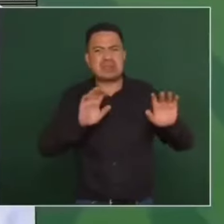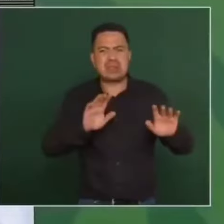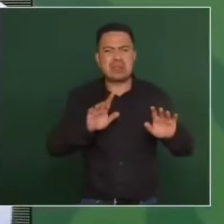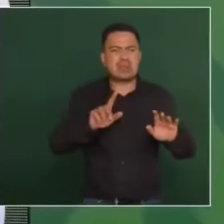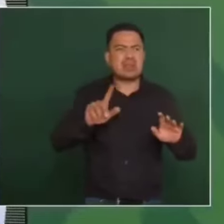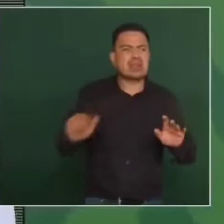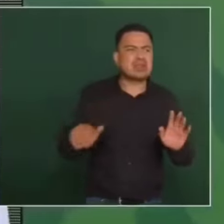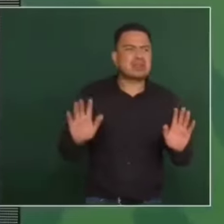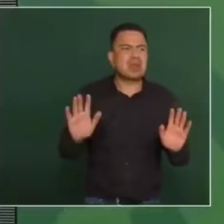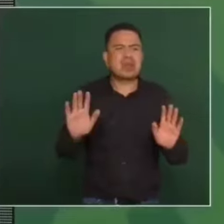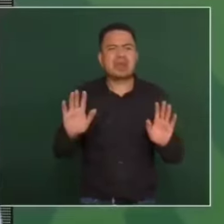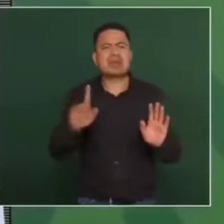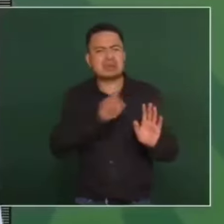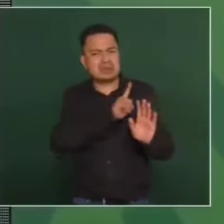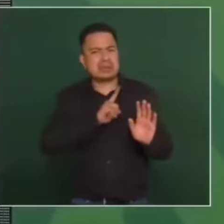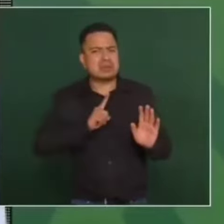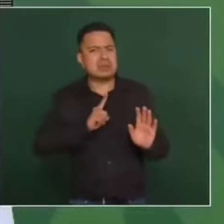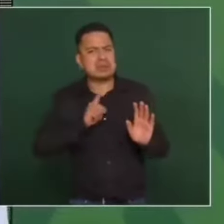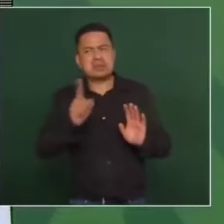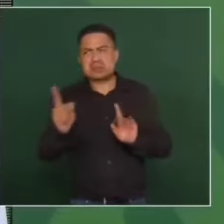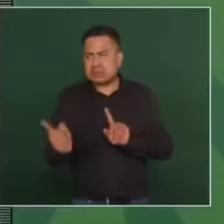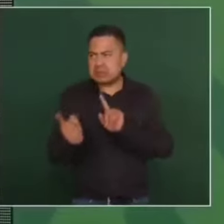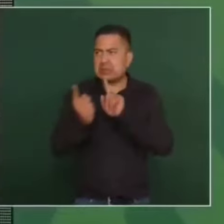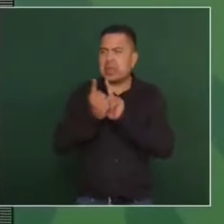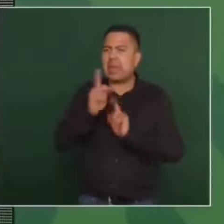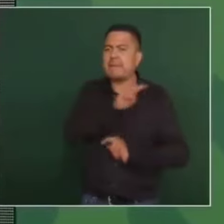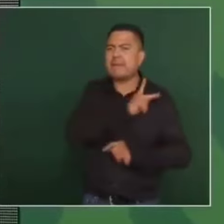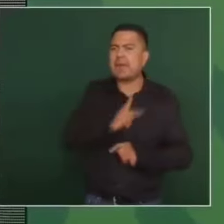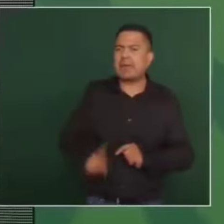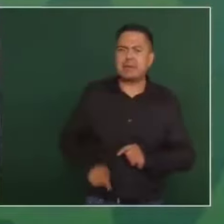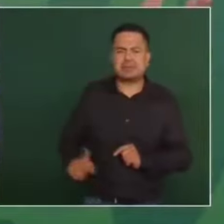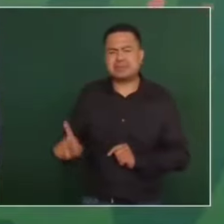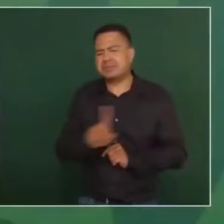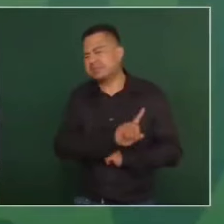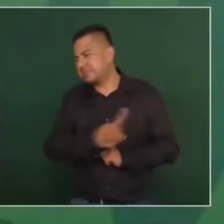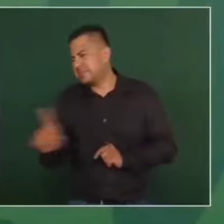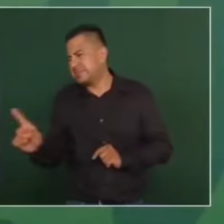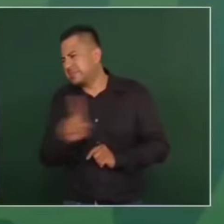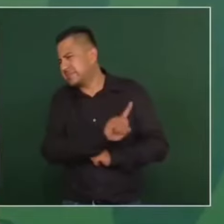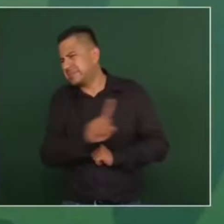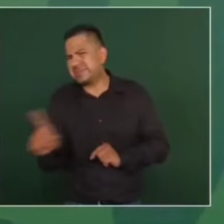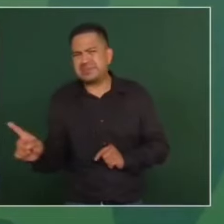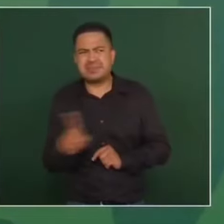nos vas a recibir en palacio. No, primo hermano,